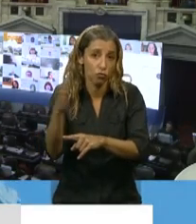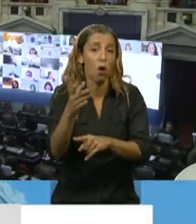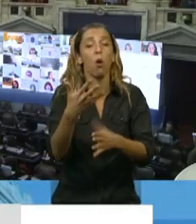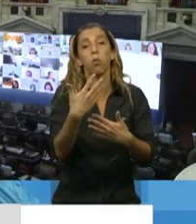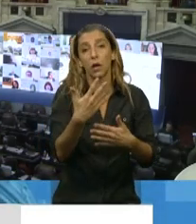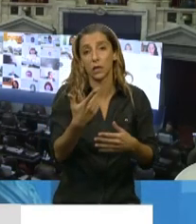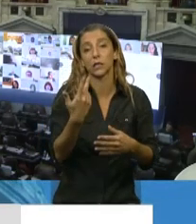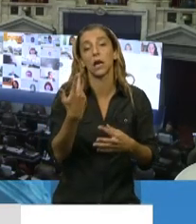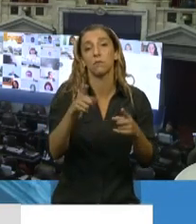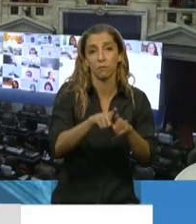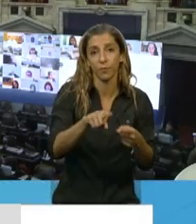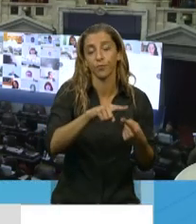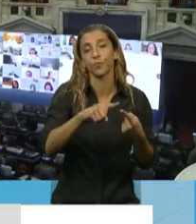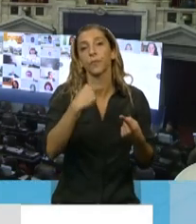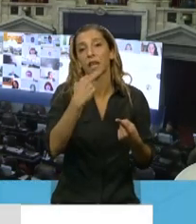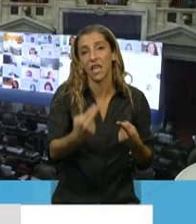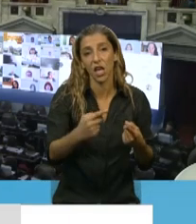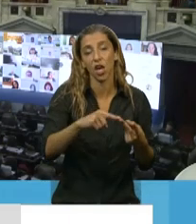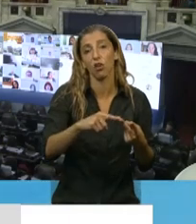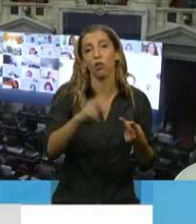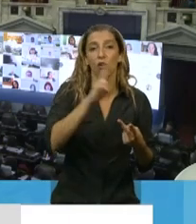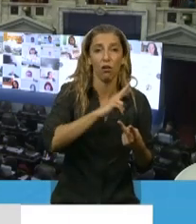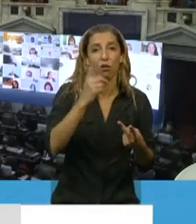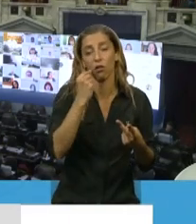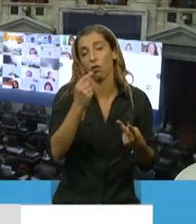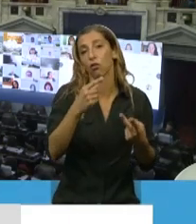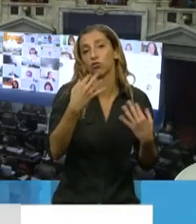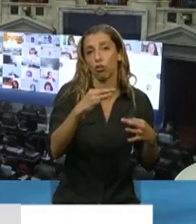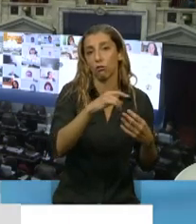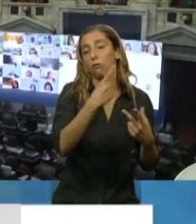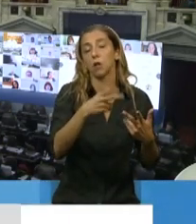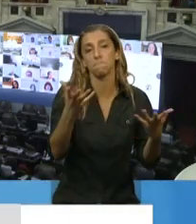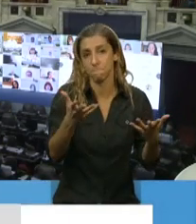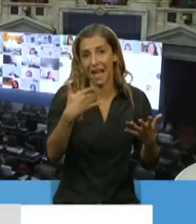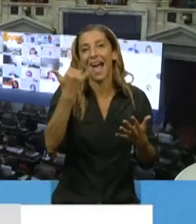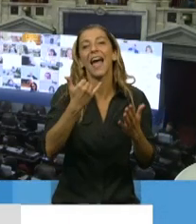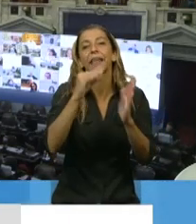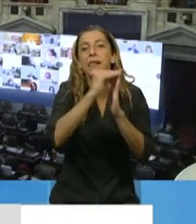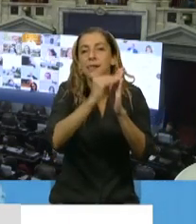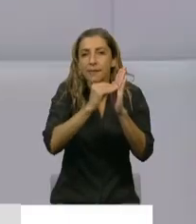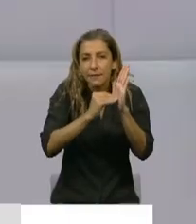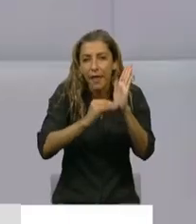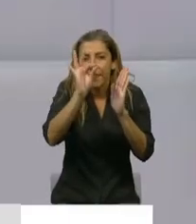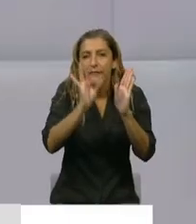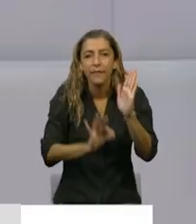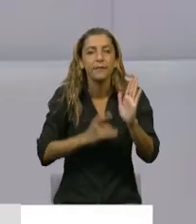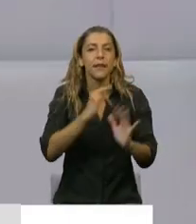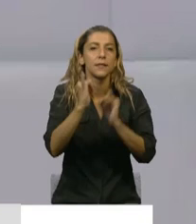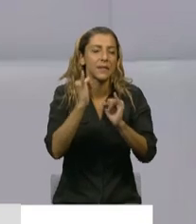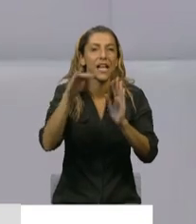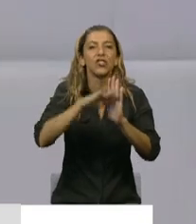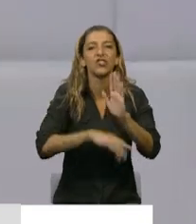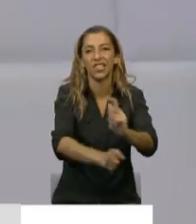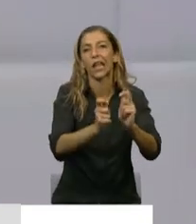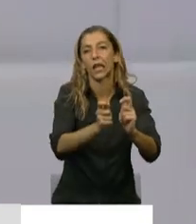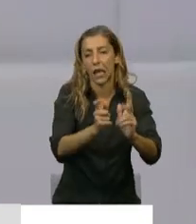está detallado las edades, etcétera, etcétera, personas a cargo del causante al momento del fallecimiento, etcétera, etcétera.